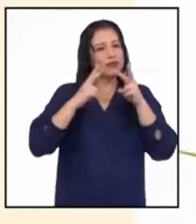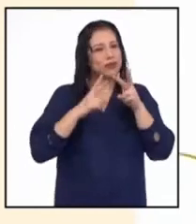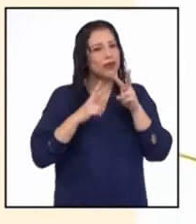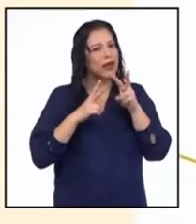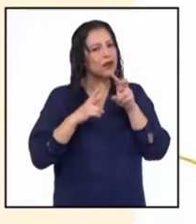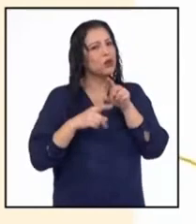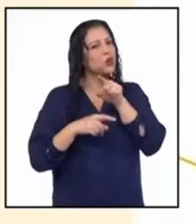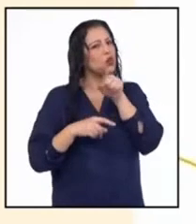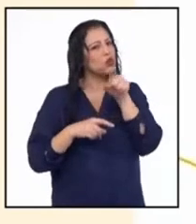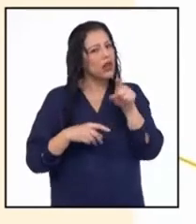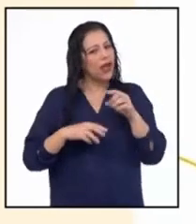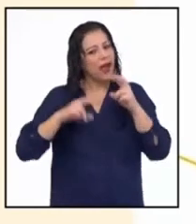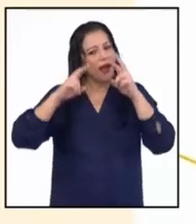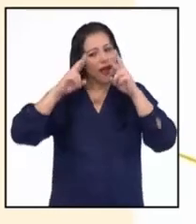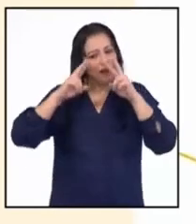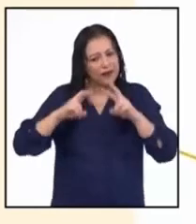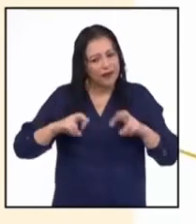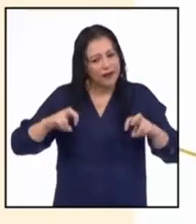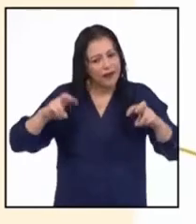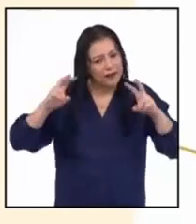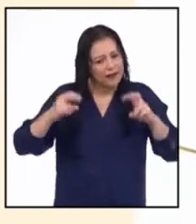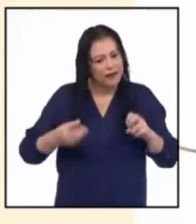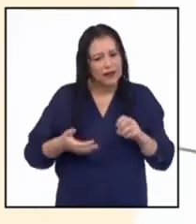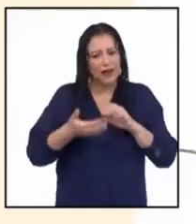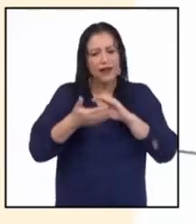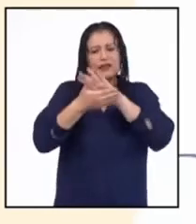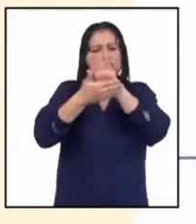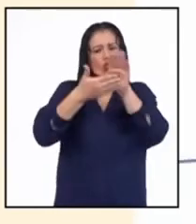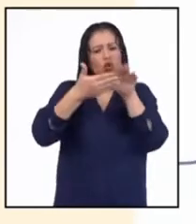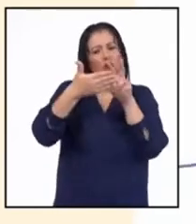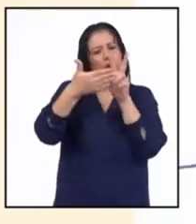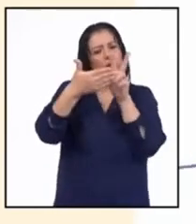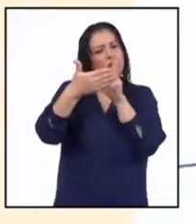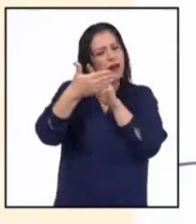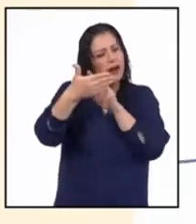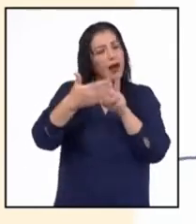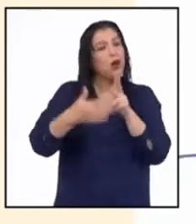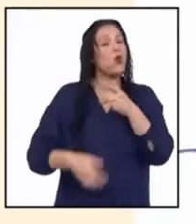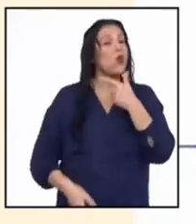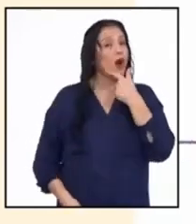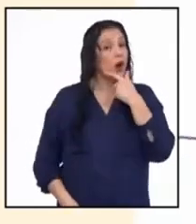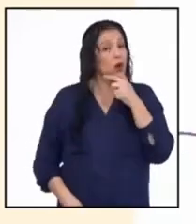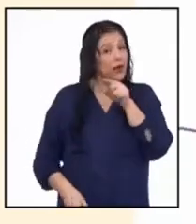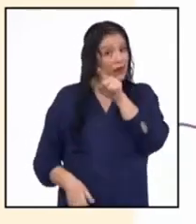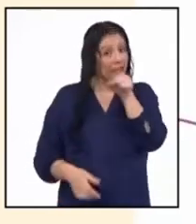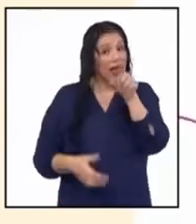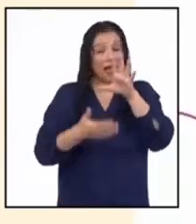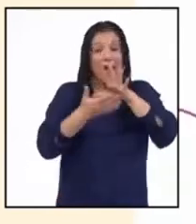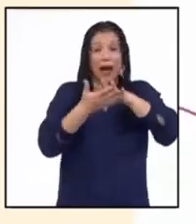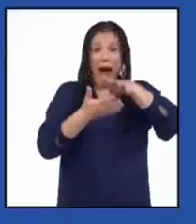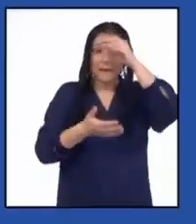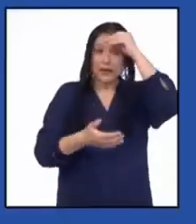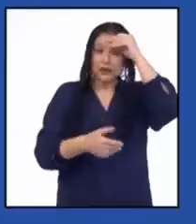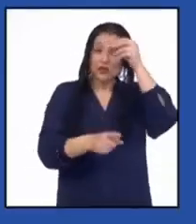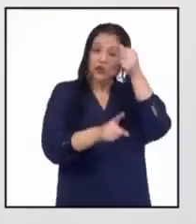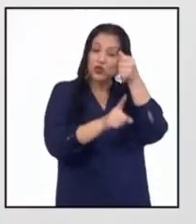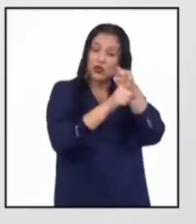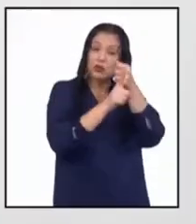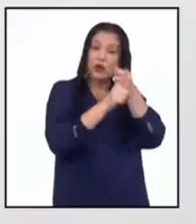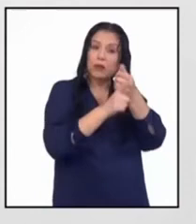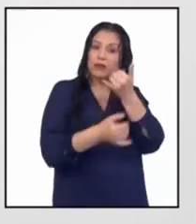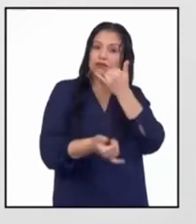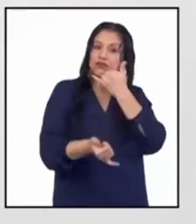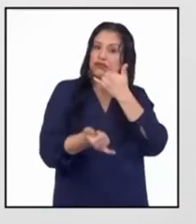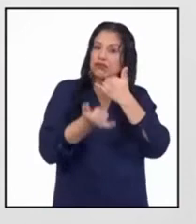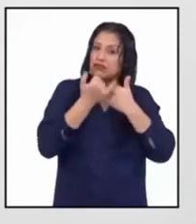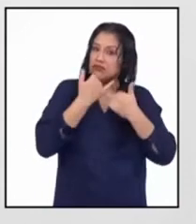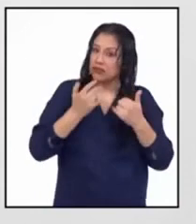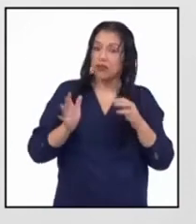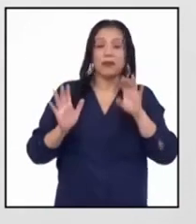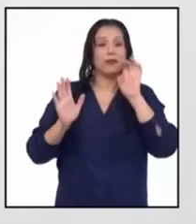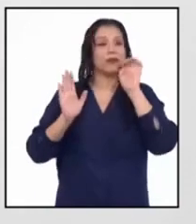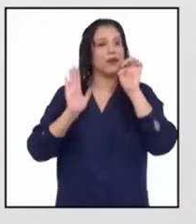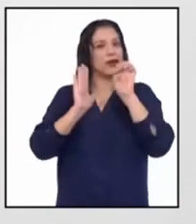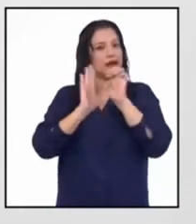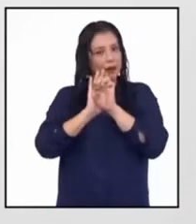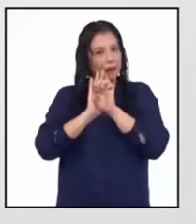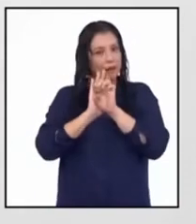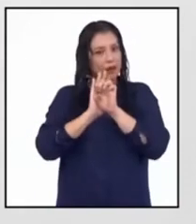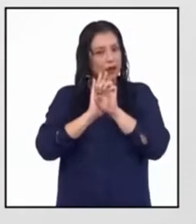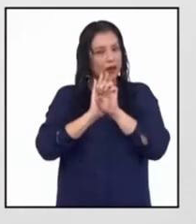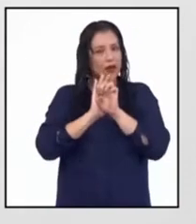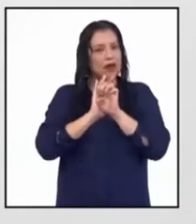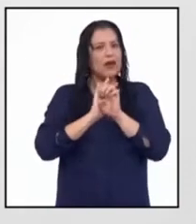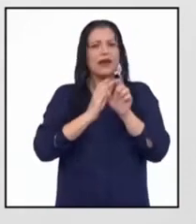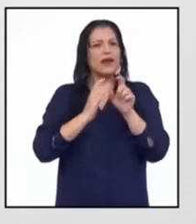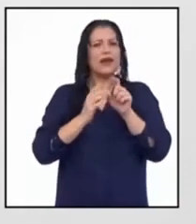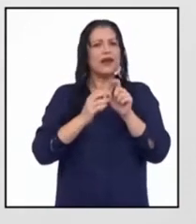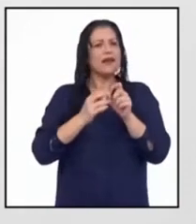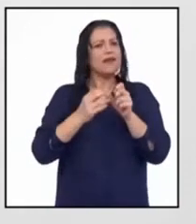análisis que han hecho de todo este texto y que hayan aprendido de sus errores. Como por ejemplo, responder